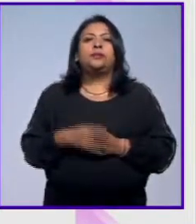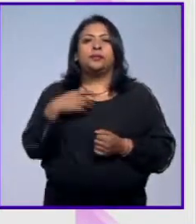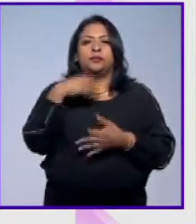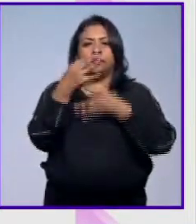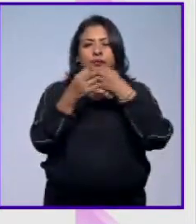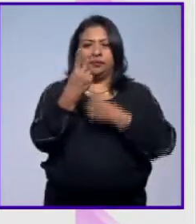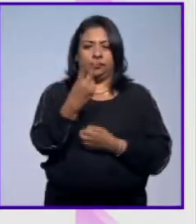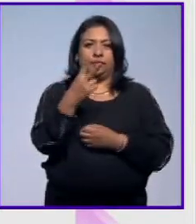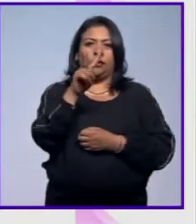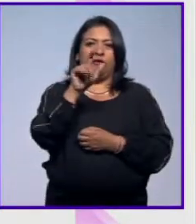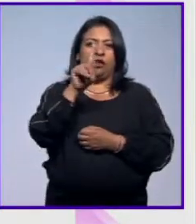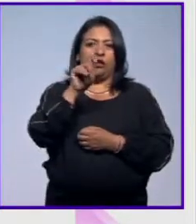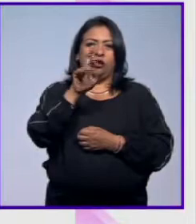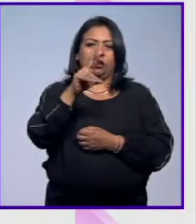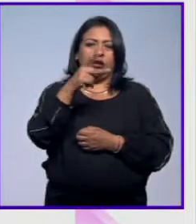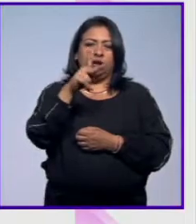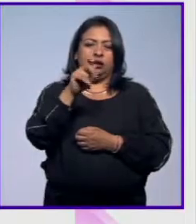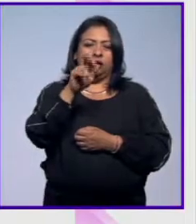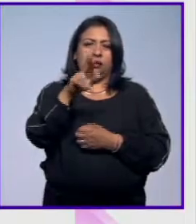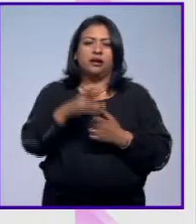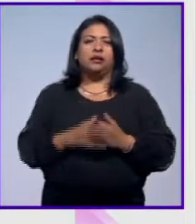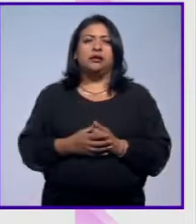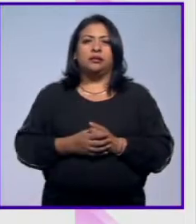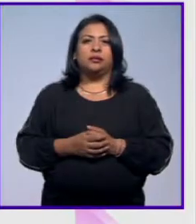Noticias 22, Víctor Gaspar.